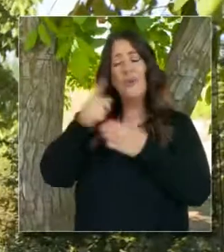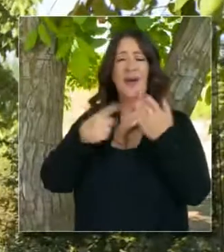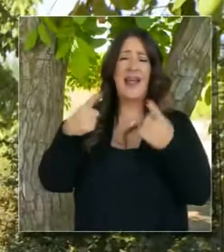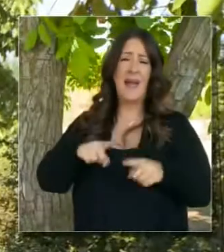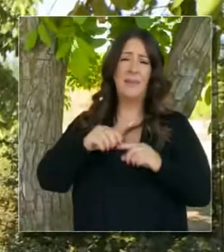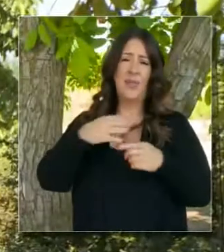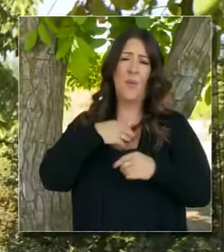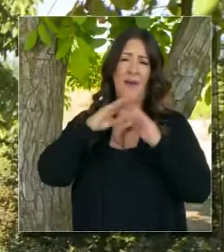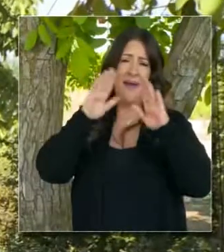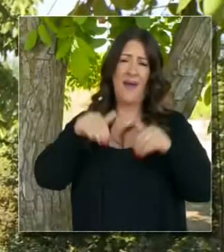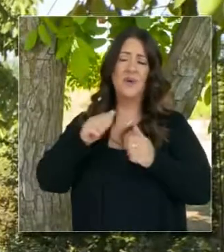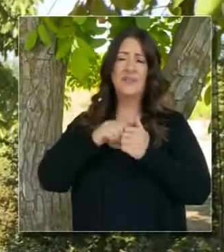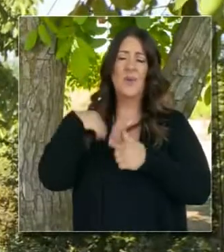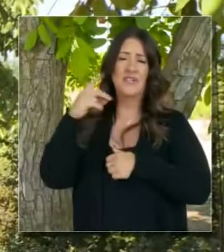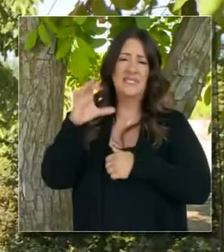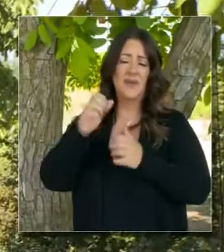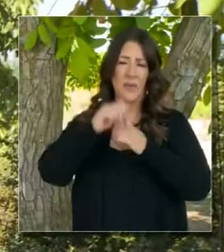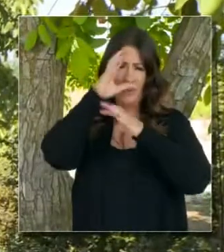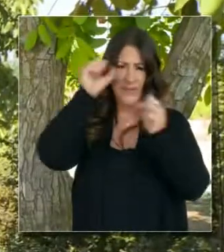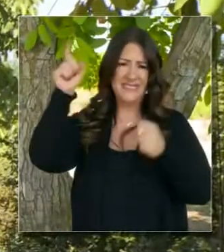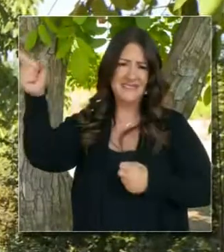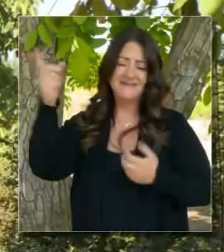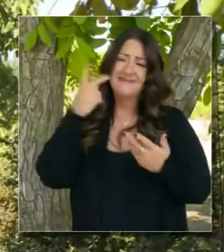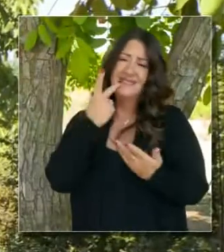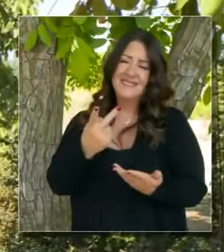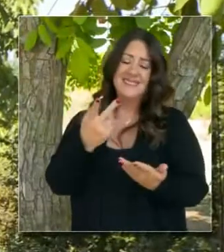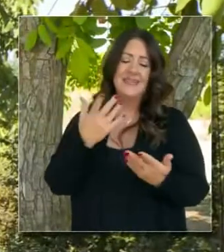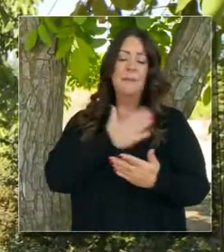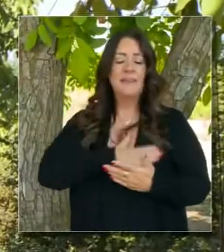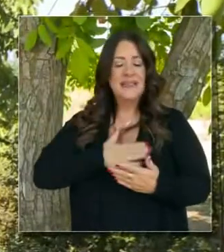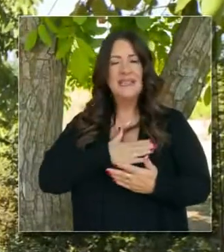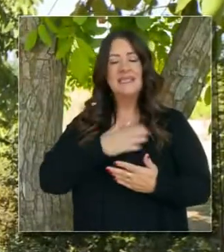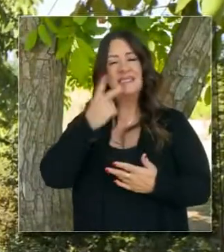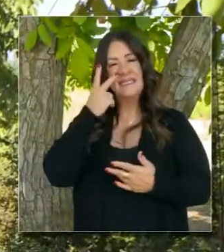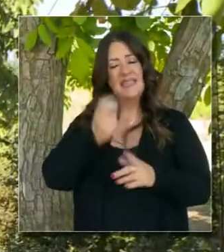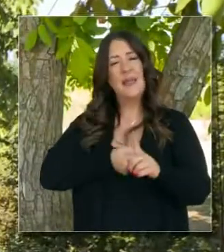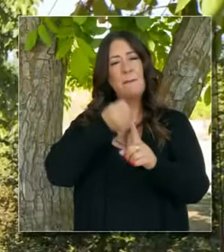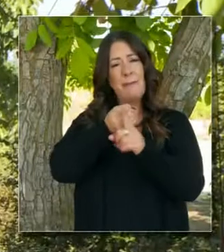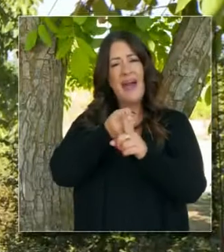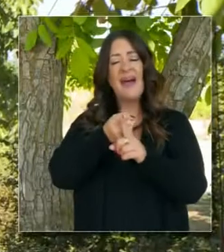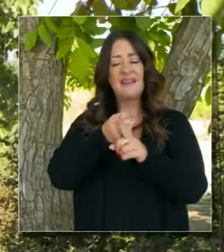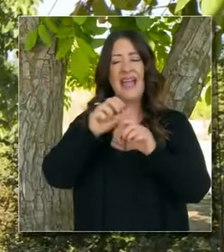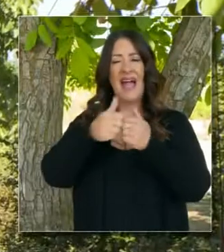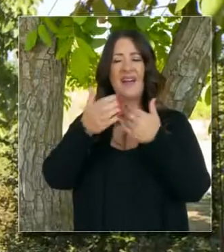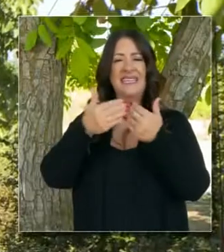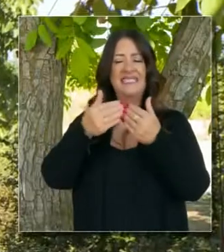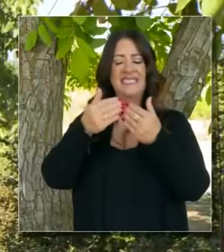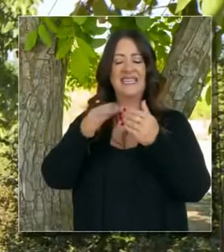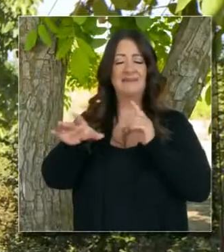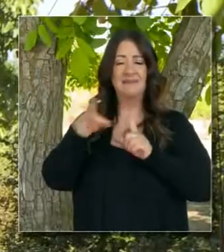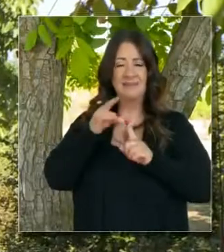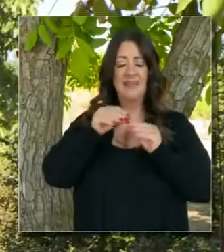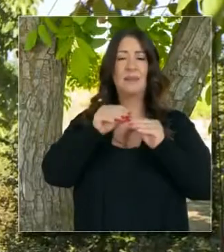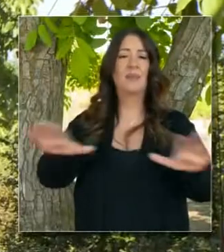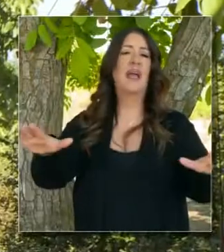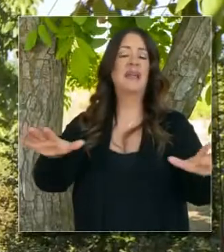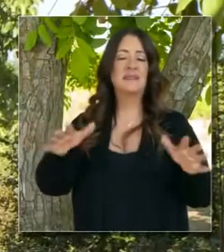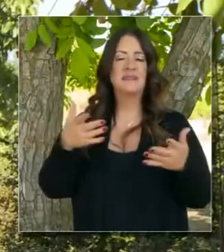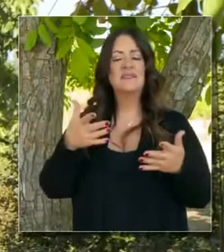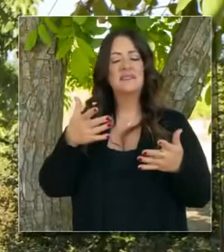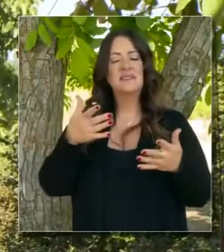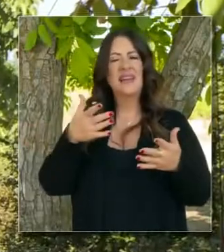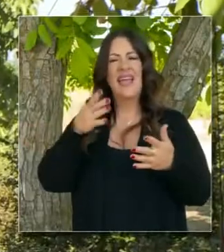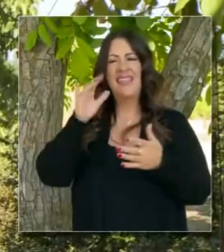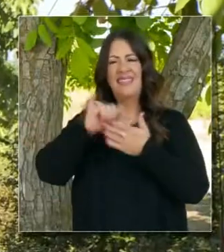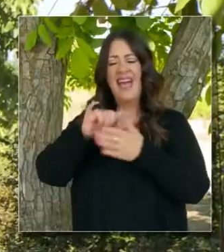sobriamente lo que pasa en la Casa Blanca, en Washington, D.C., y que realmente reconsideren el impacto que está teniendo en este país y en la